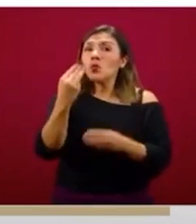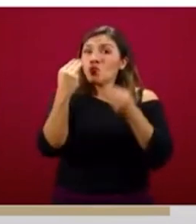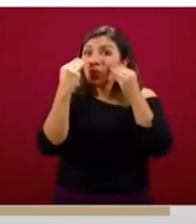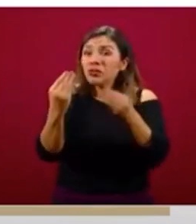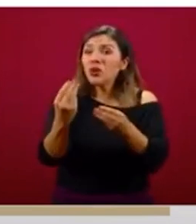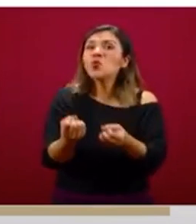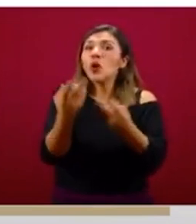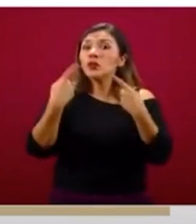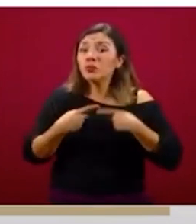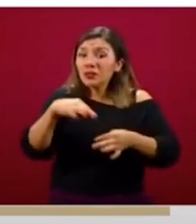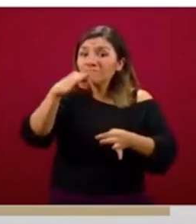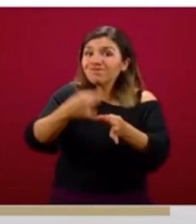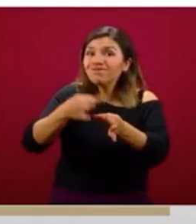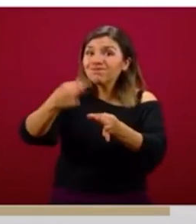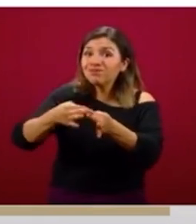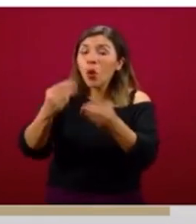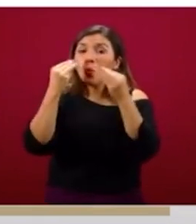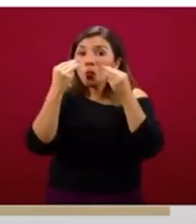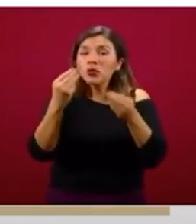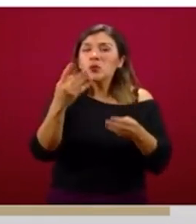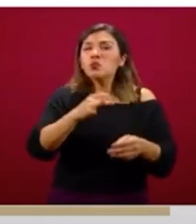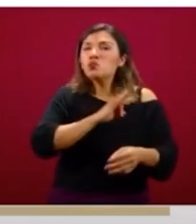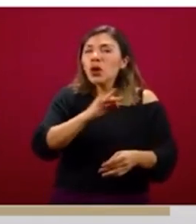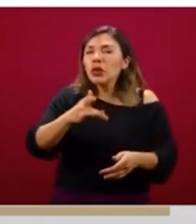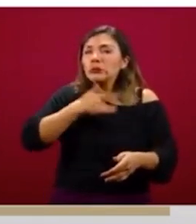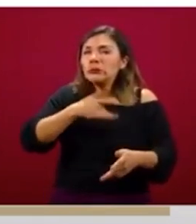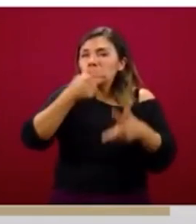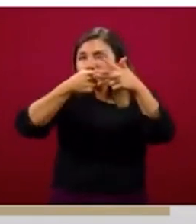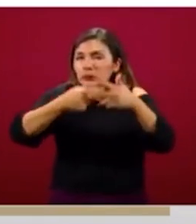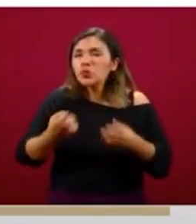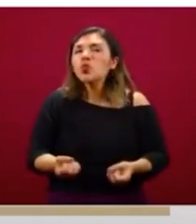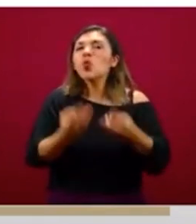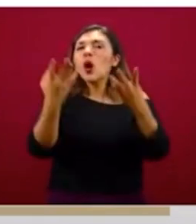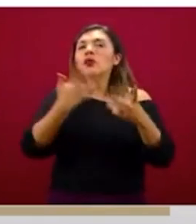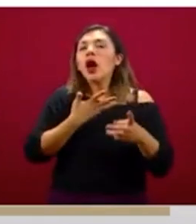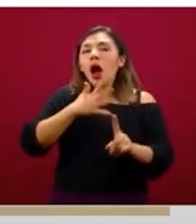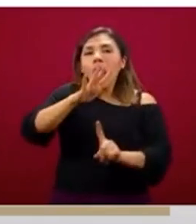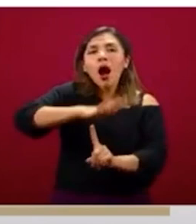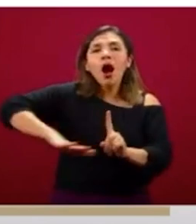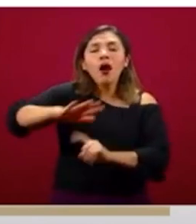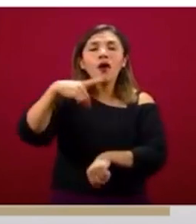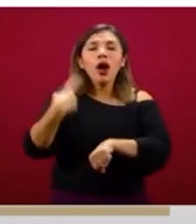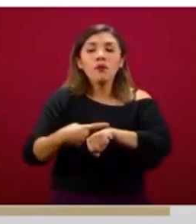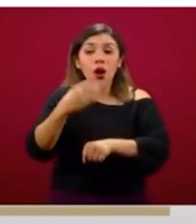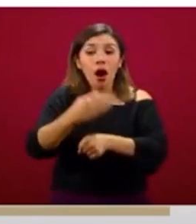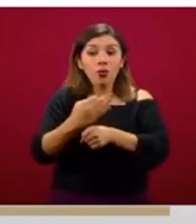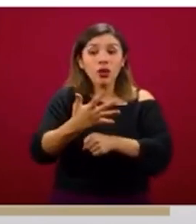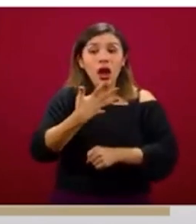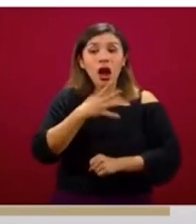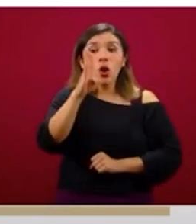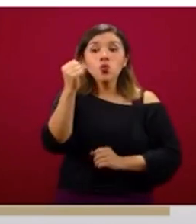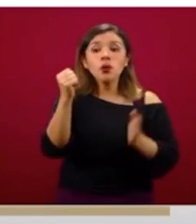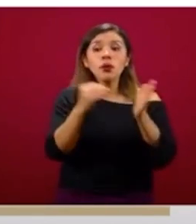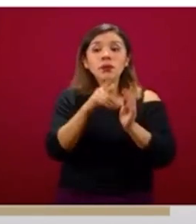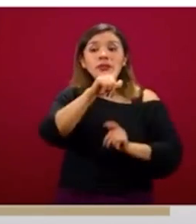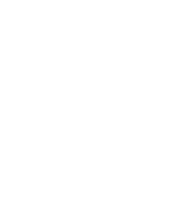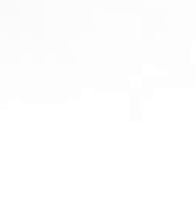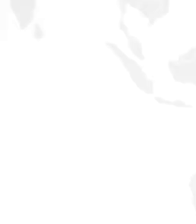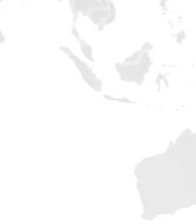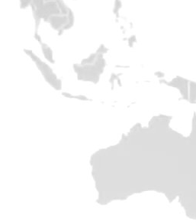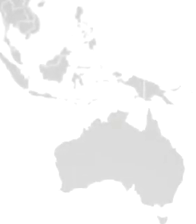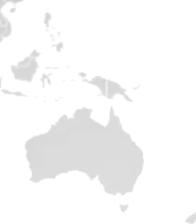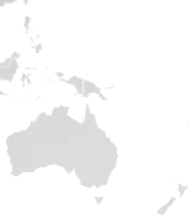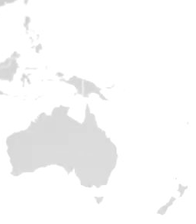muestreo podemos estimar el número de casos y actualmente tenemos una estimación inicial de nueve mil 748 casos de dengue.